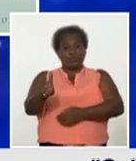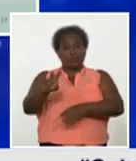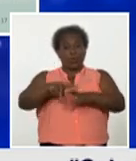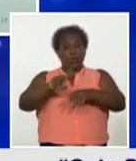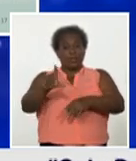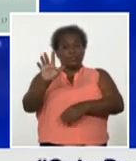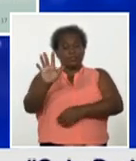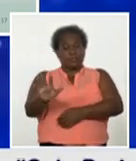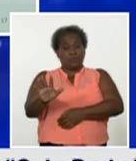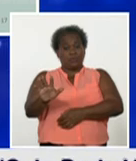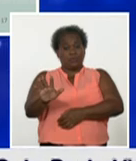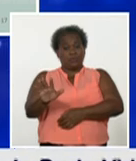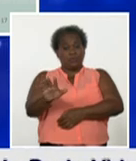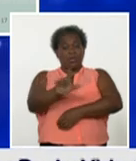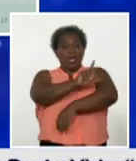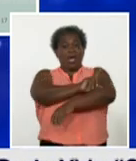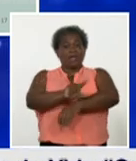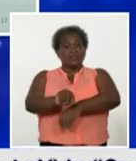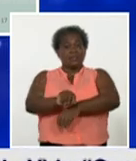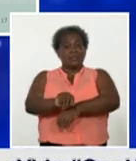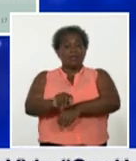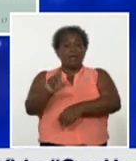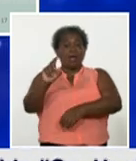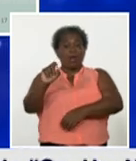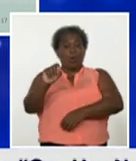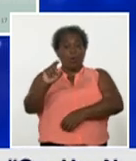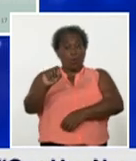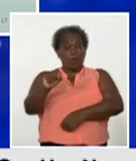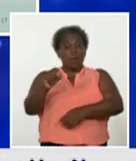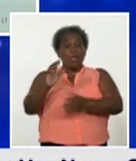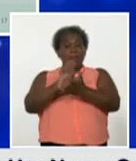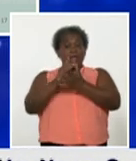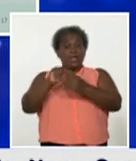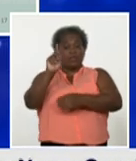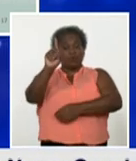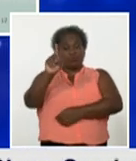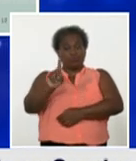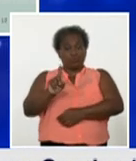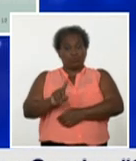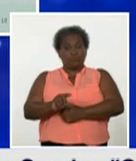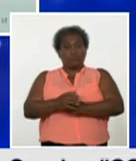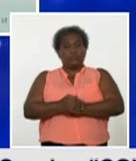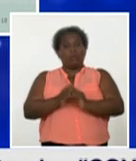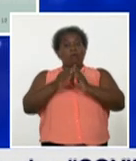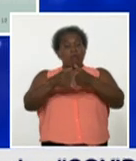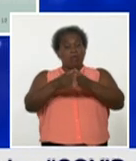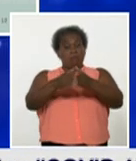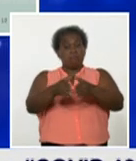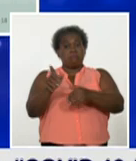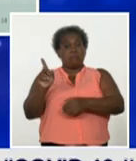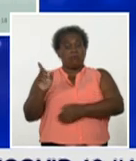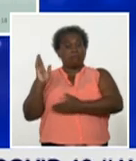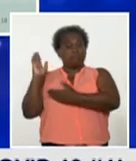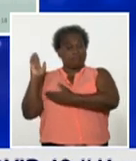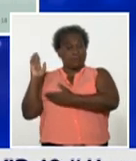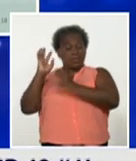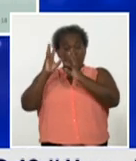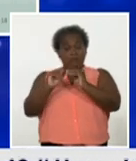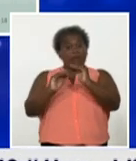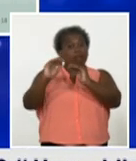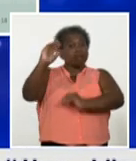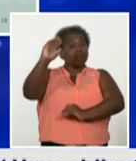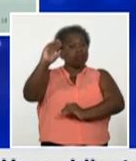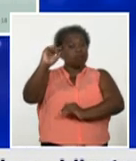5 y antilla cacocún y mayarí con uno cada uno granma que había tenido cifras muy elevadas